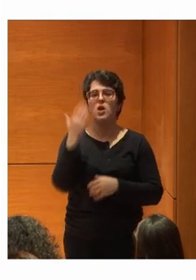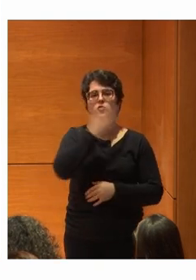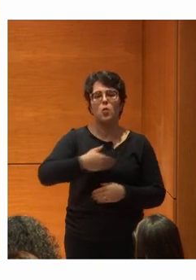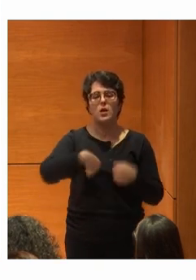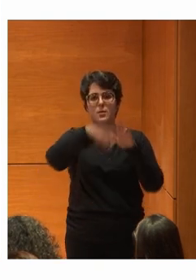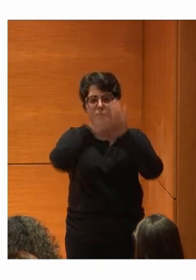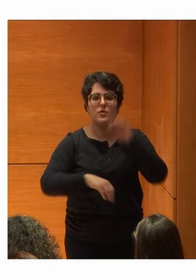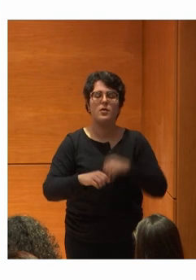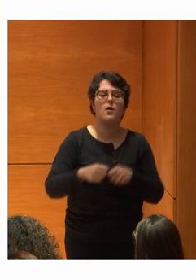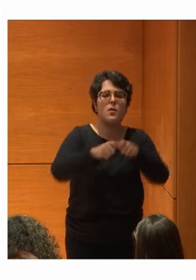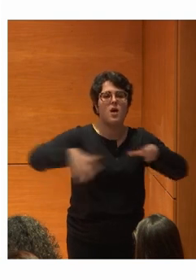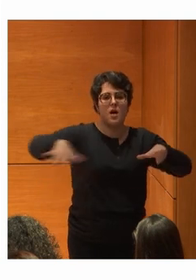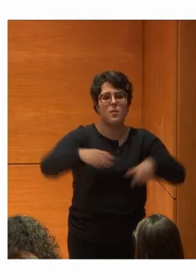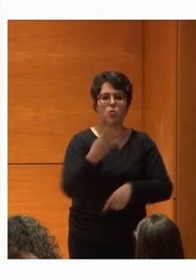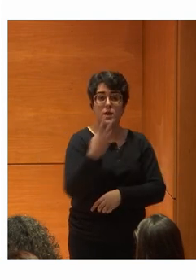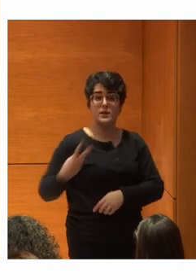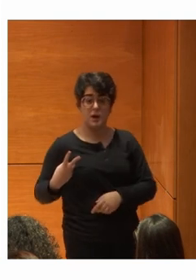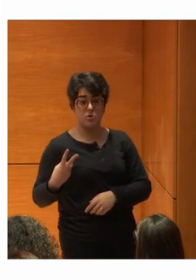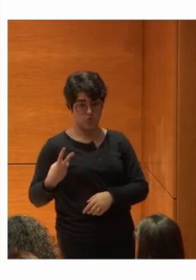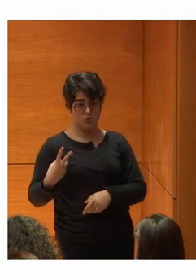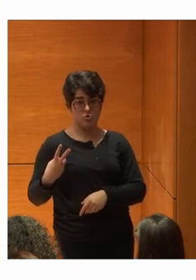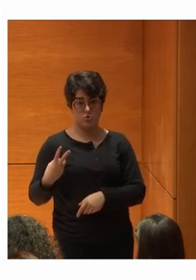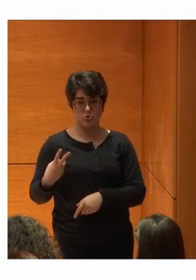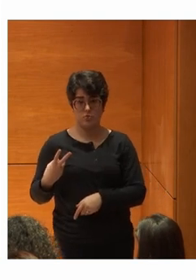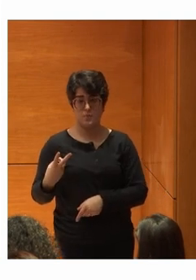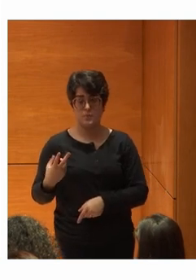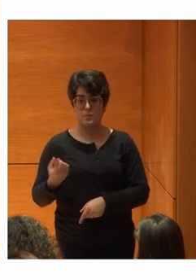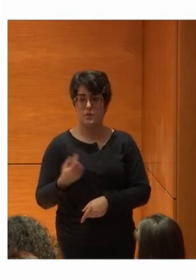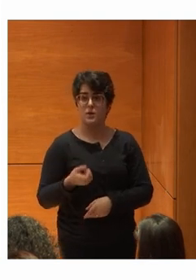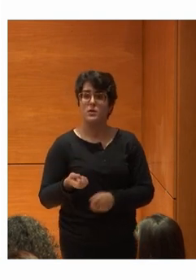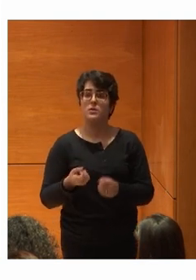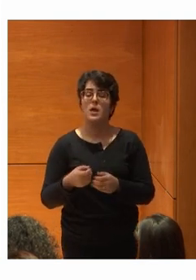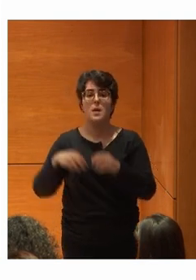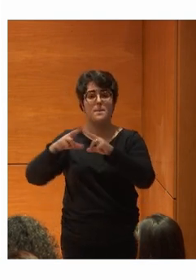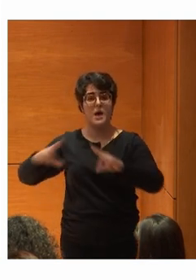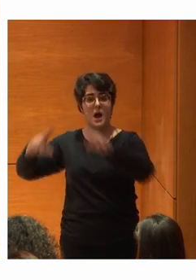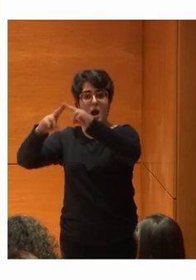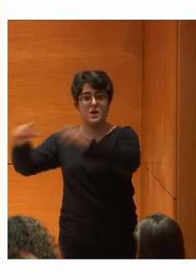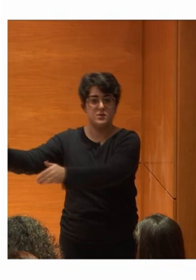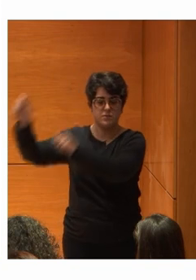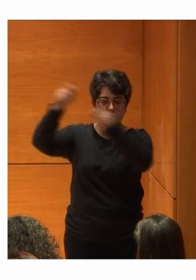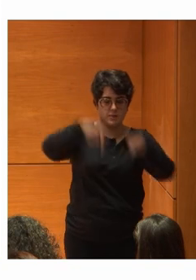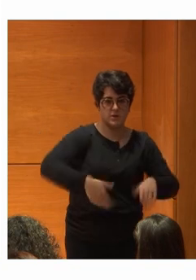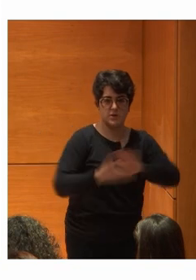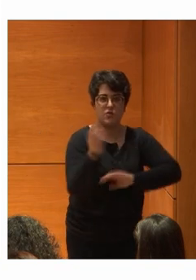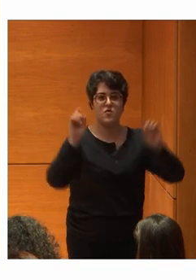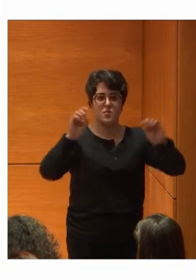programación Campus 42 Que Trajimos de París Es una escuela De programación Gratuita